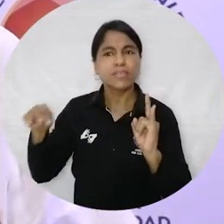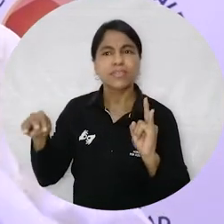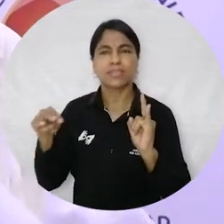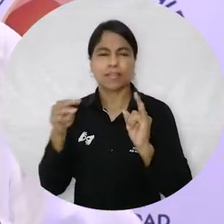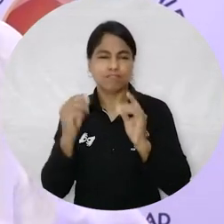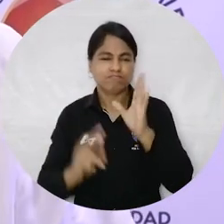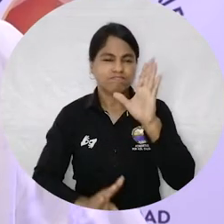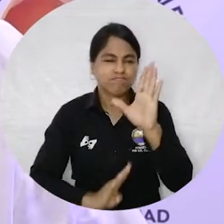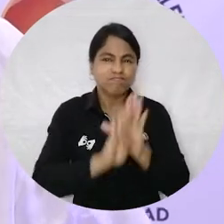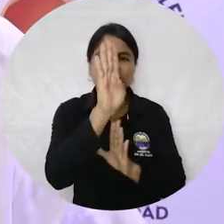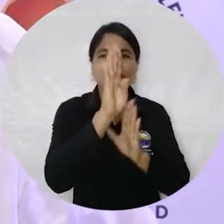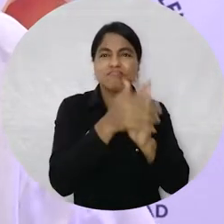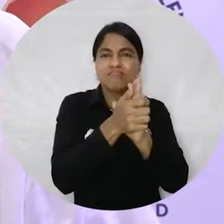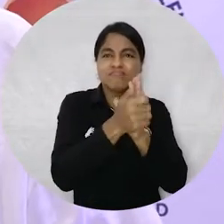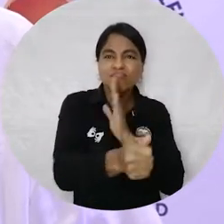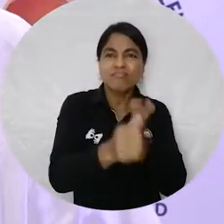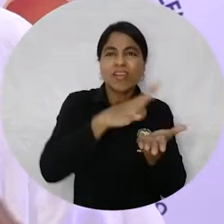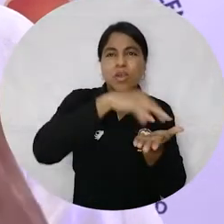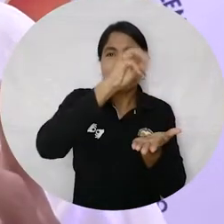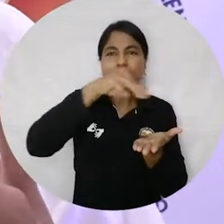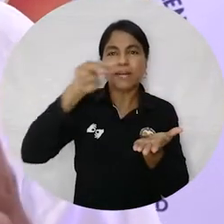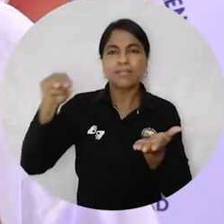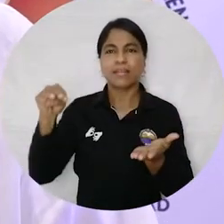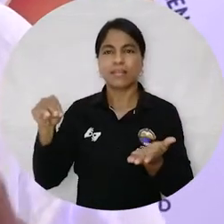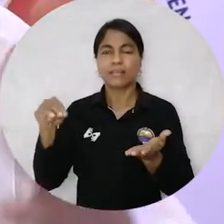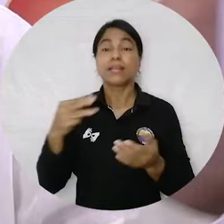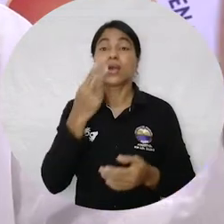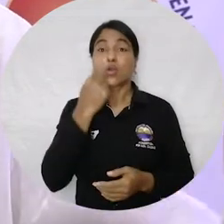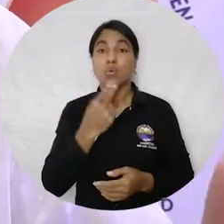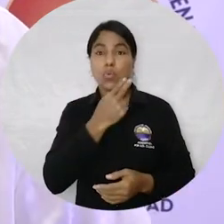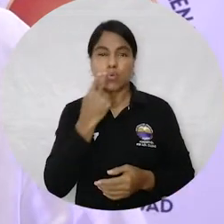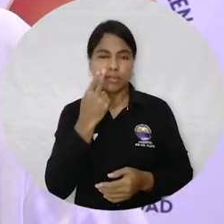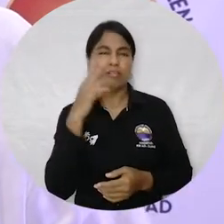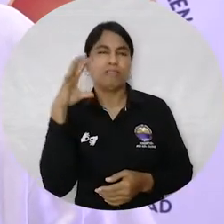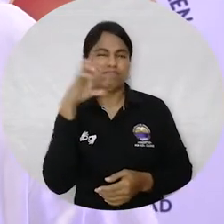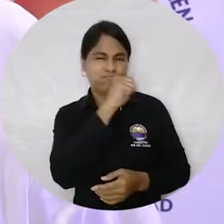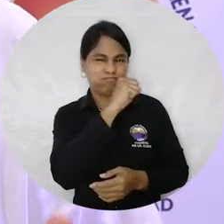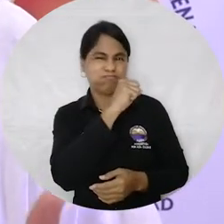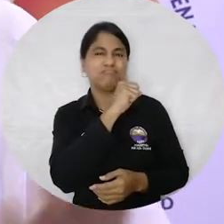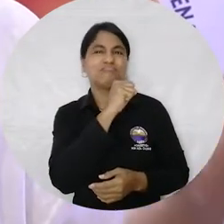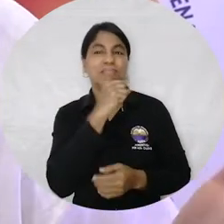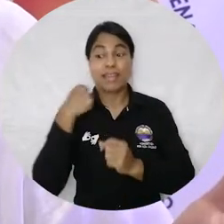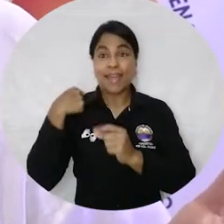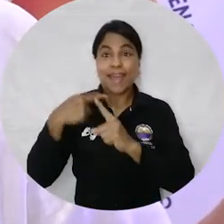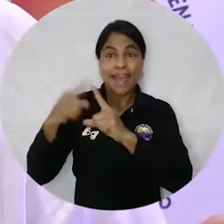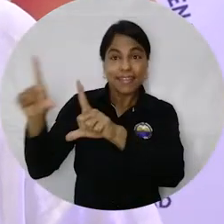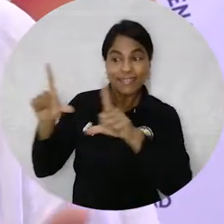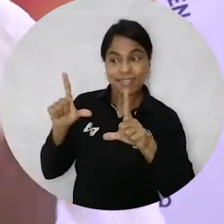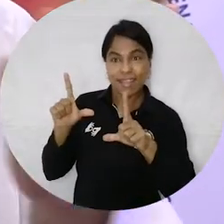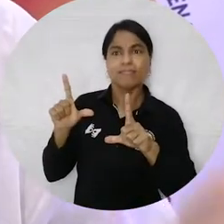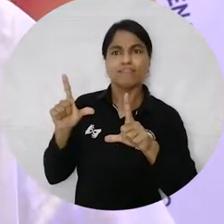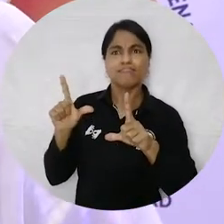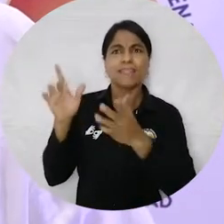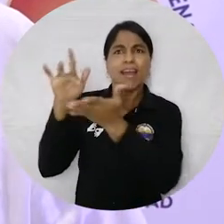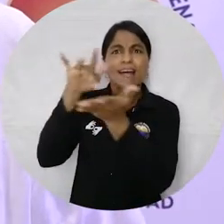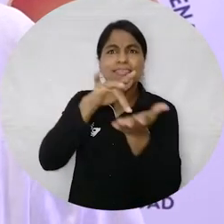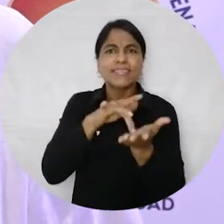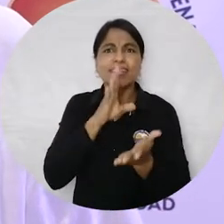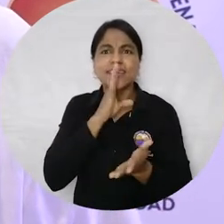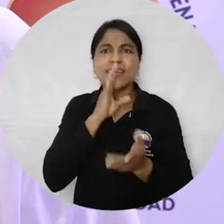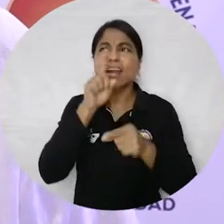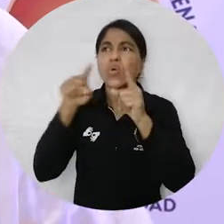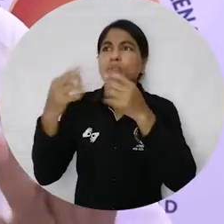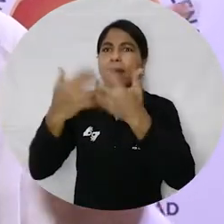desarrollo del talento humano del Magdalena, ese compromiso que lo hemos notado acá en los egresados, había incluso